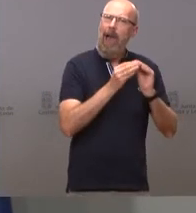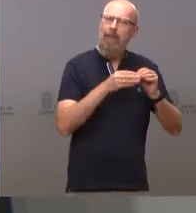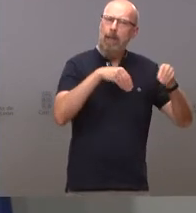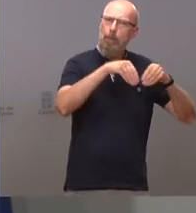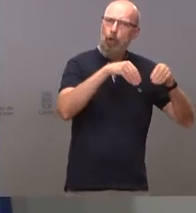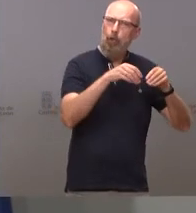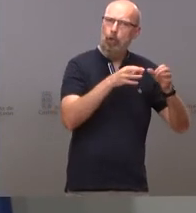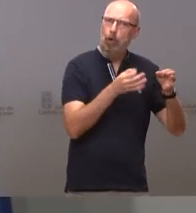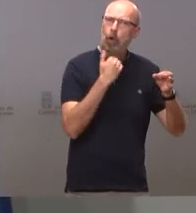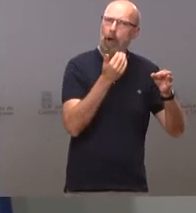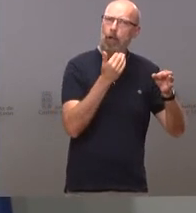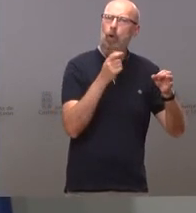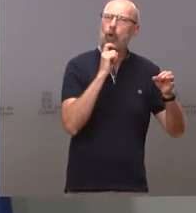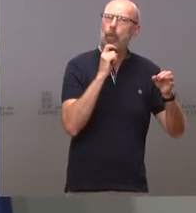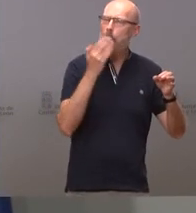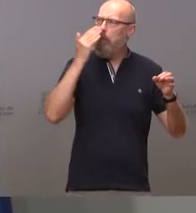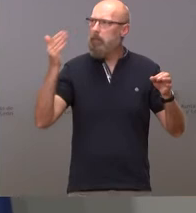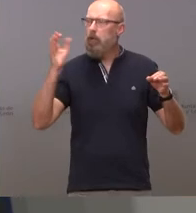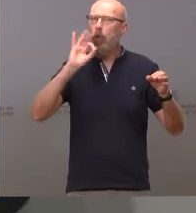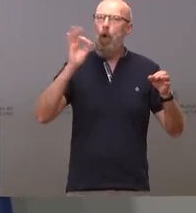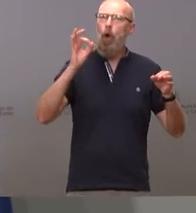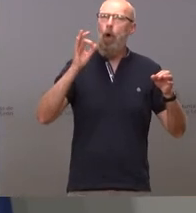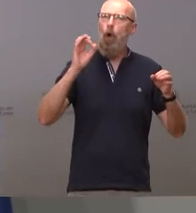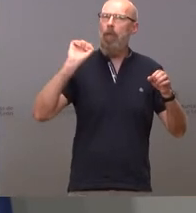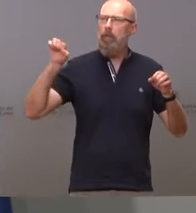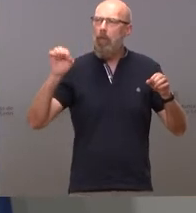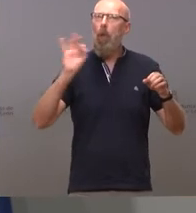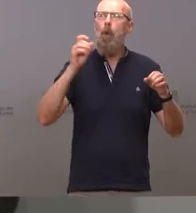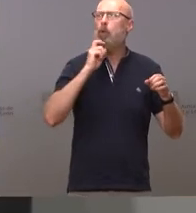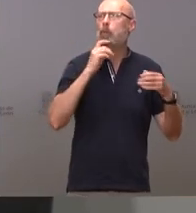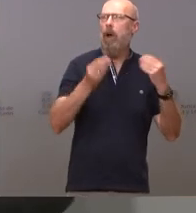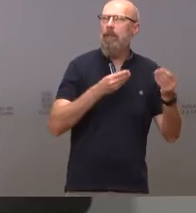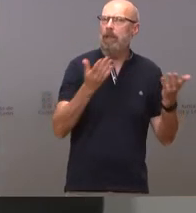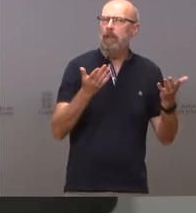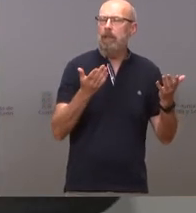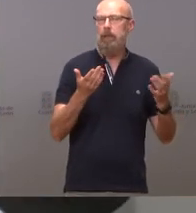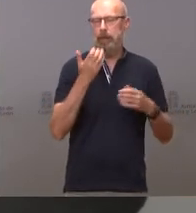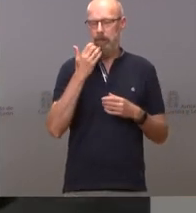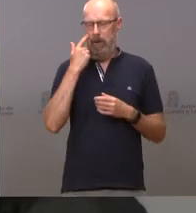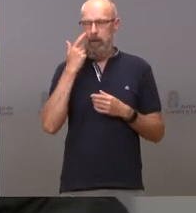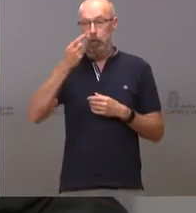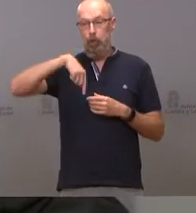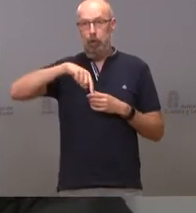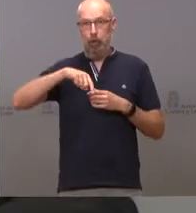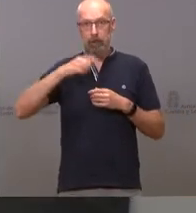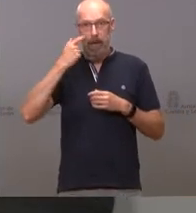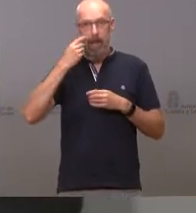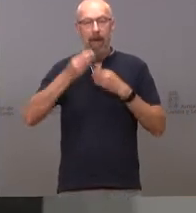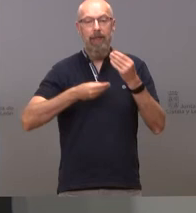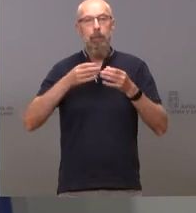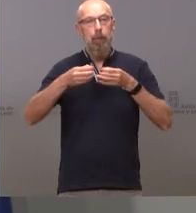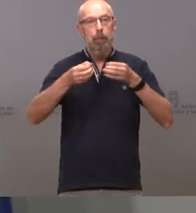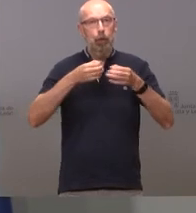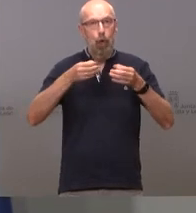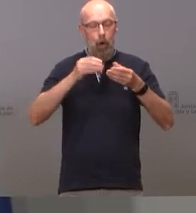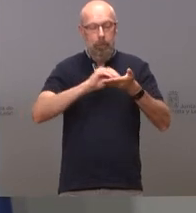saltándose al gobierno de España o cómo va? nosotros hacemos unos protocolos en el ejercicio de nuestras competencias delegadas en